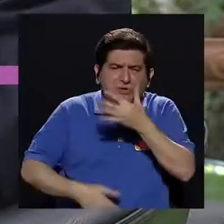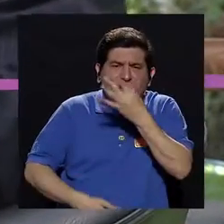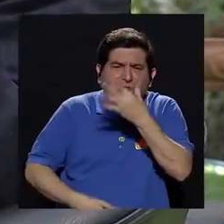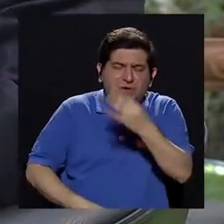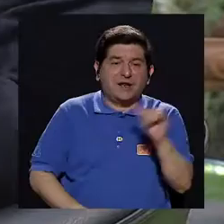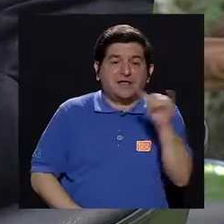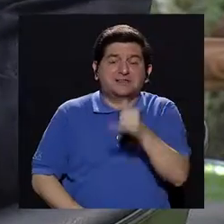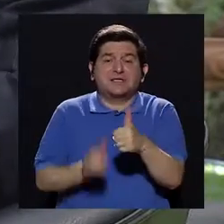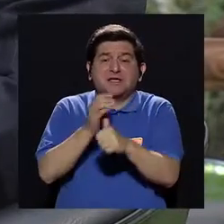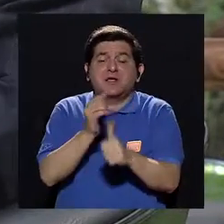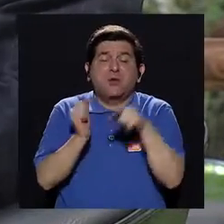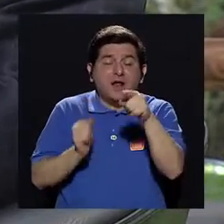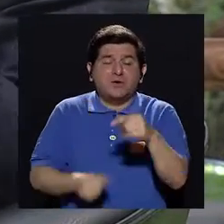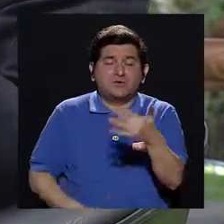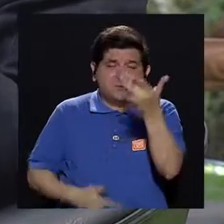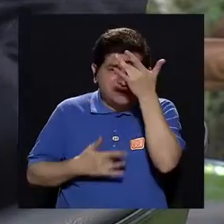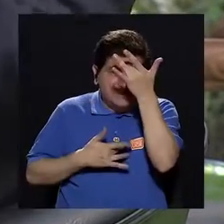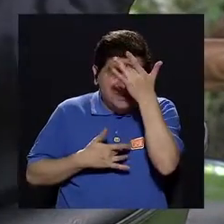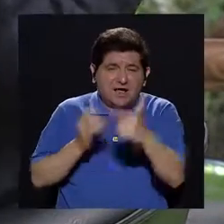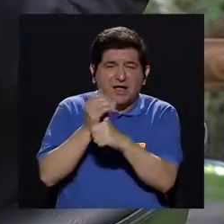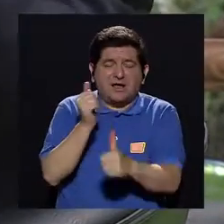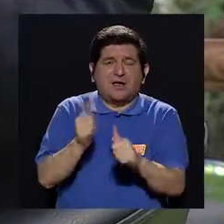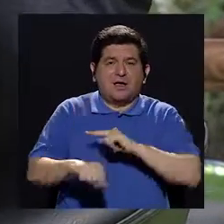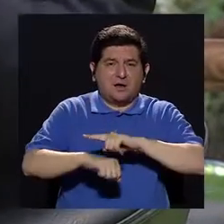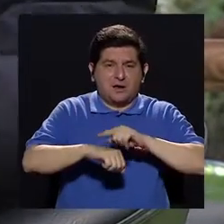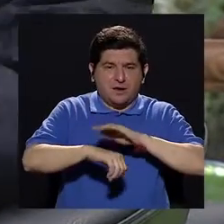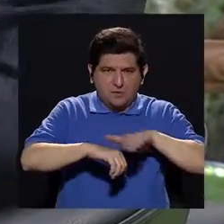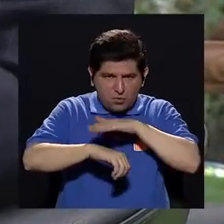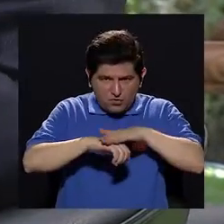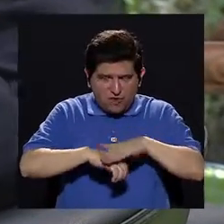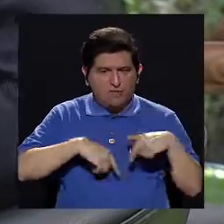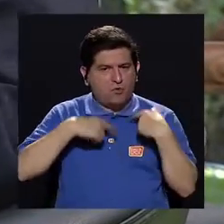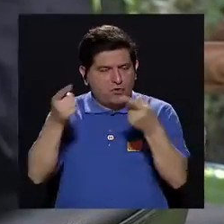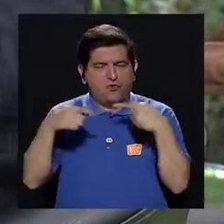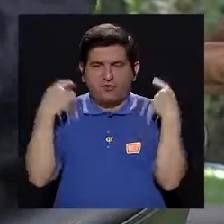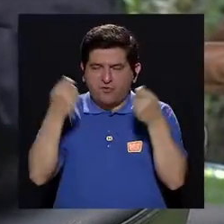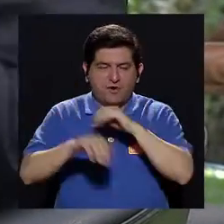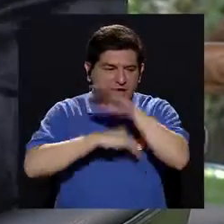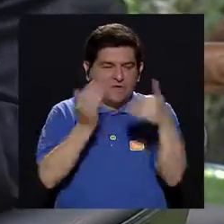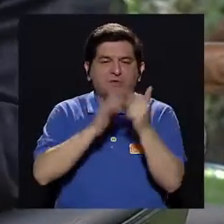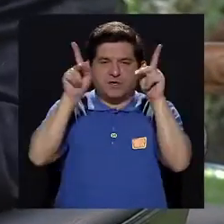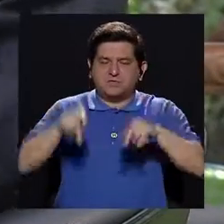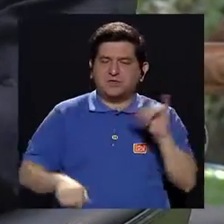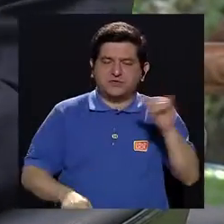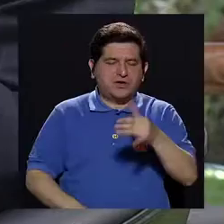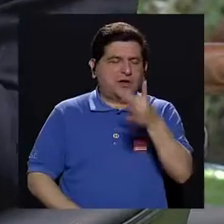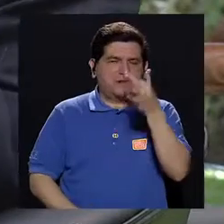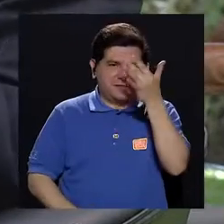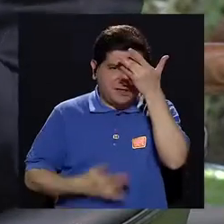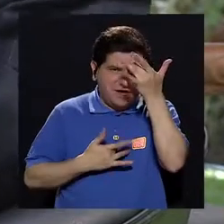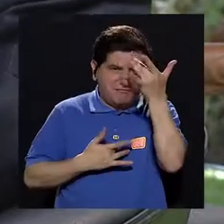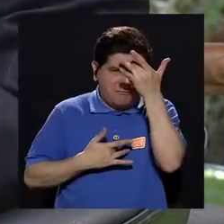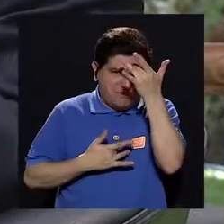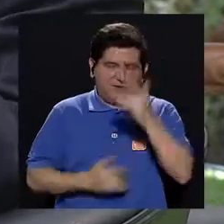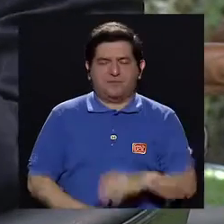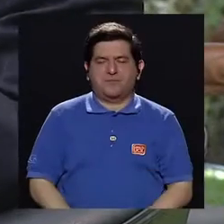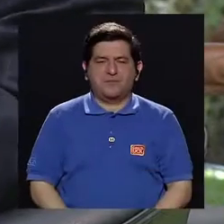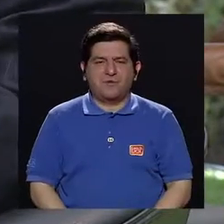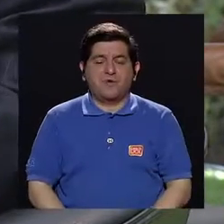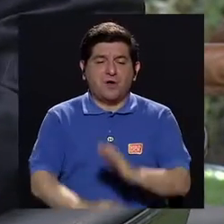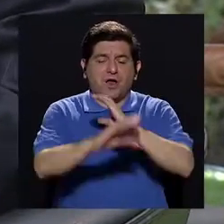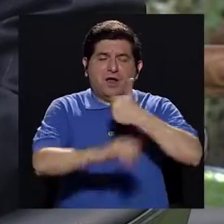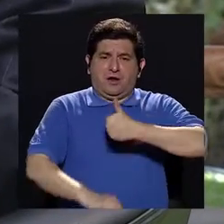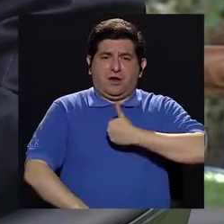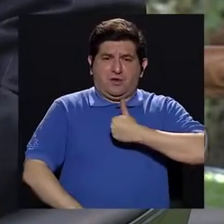situación con las diarreas. Si tiene diarrea, pues por favor no vaya a la fiesta, porque todos van a salir con diarrea. Entonces, el autocuidado